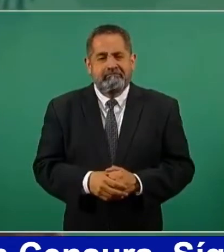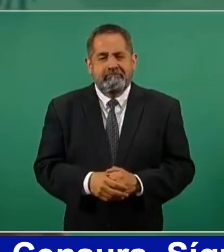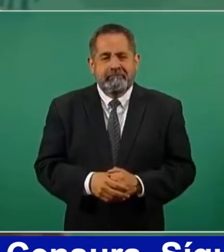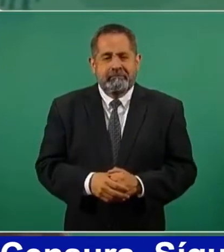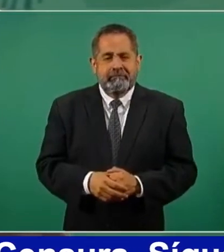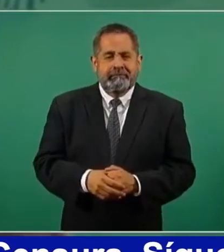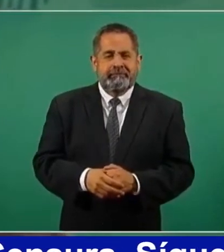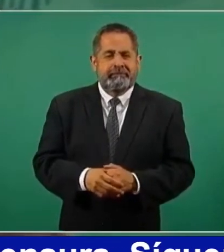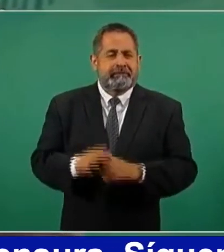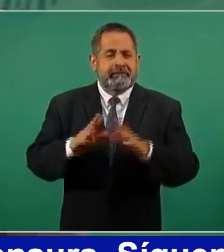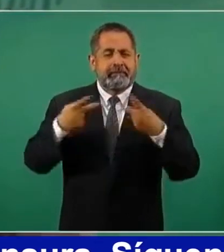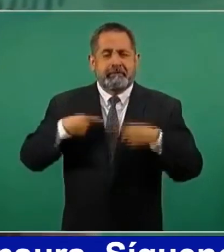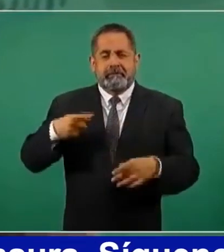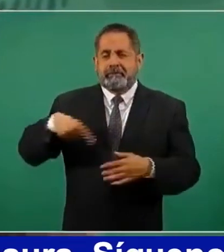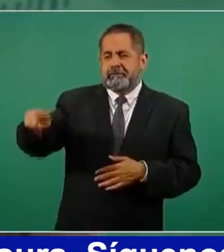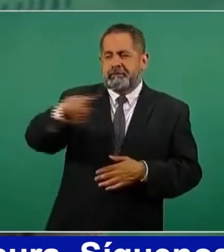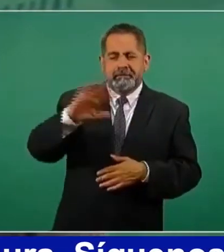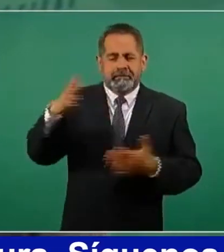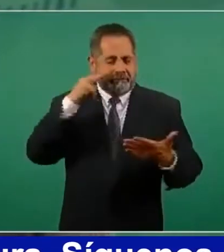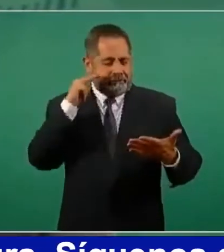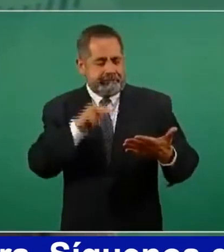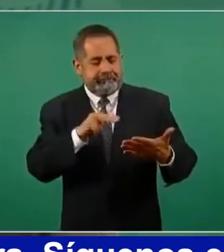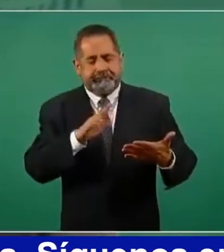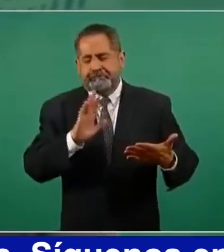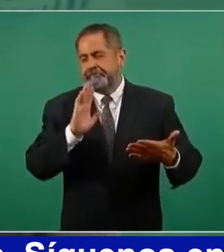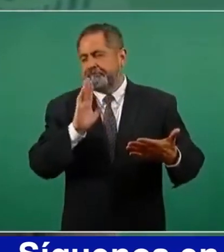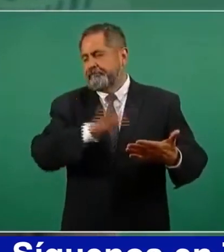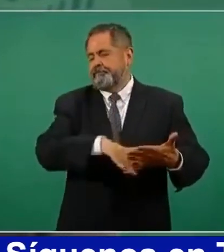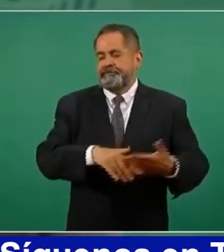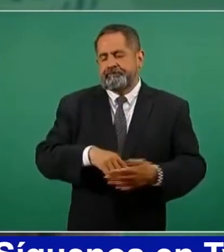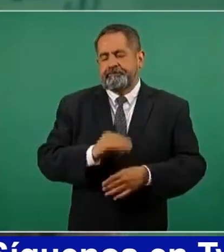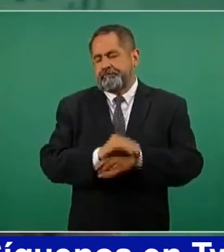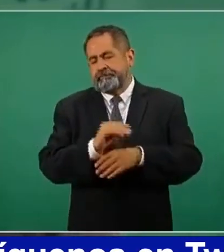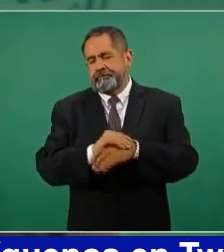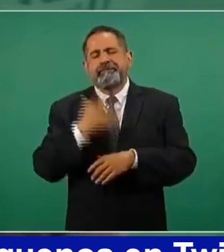Ya la gente sabe leer los periódicos perfectamente,